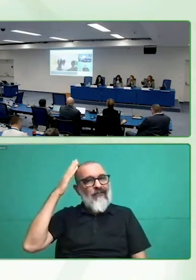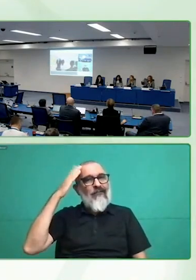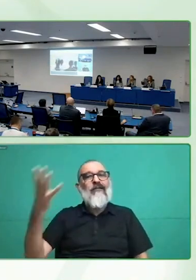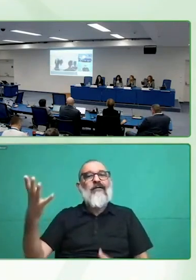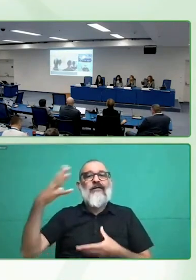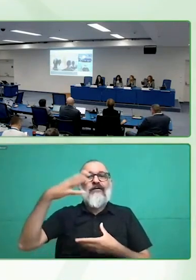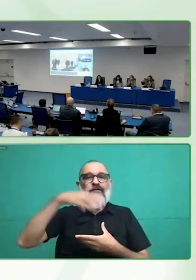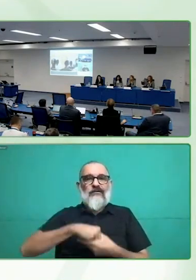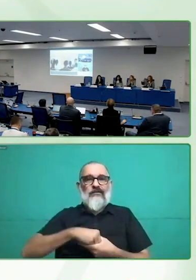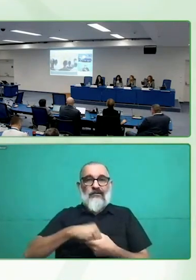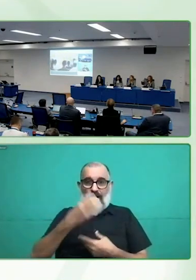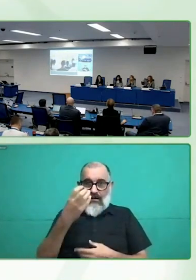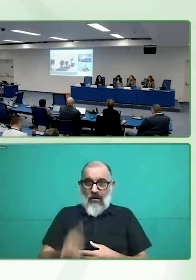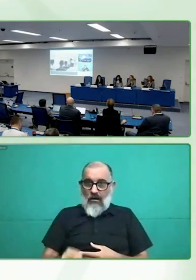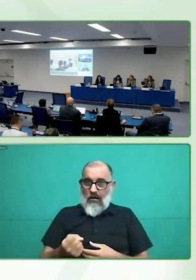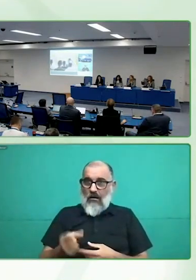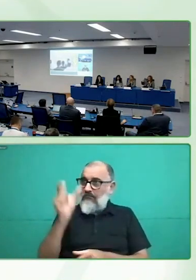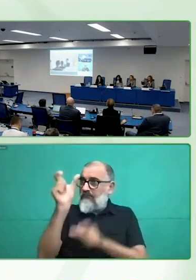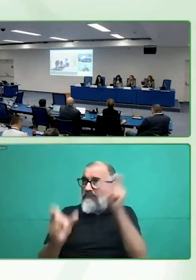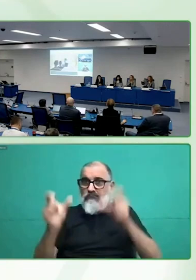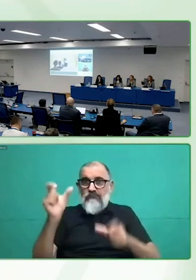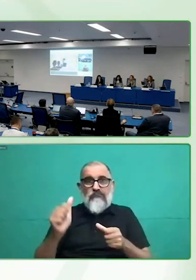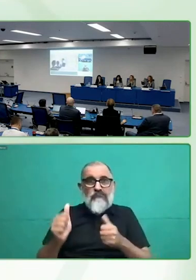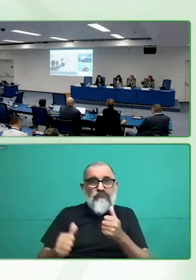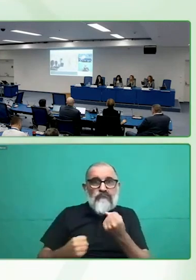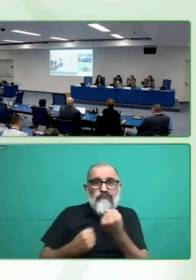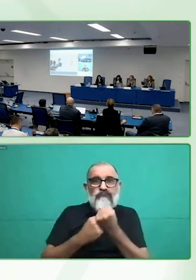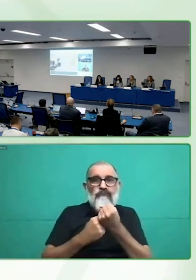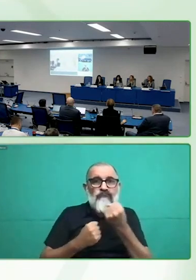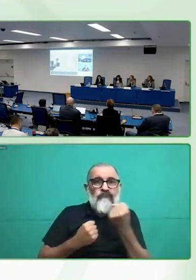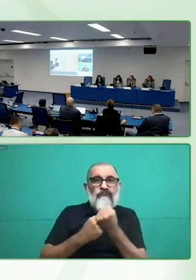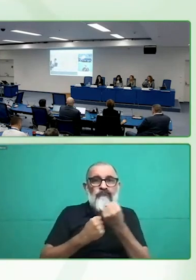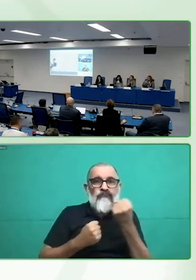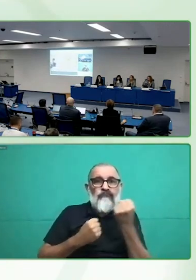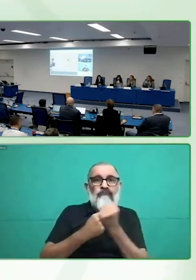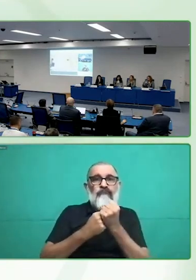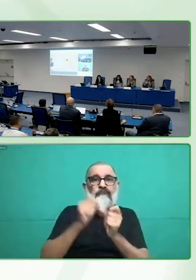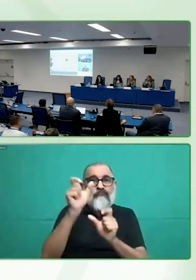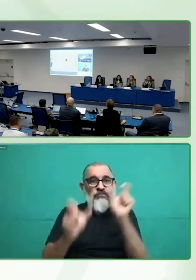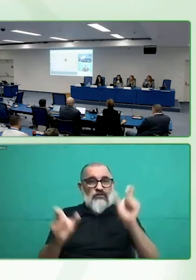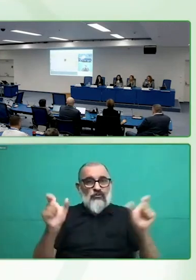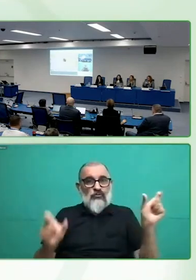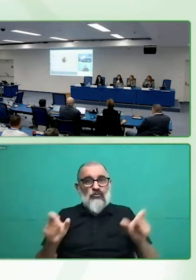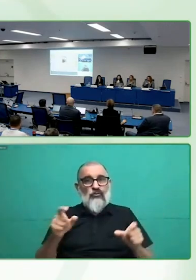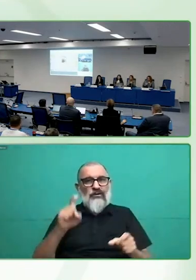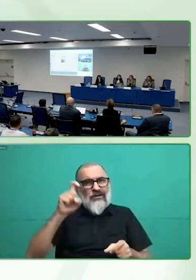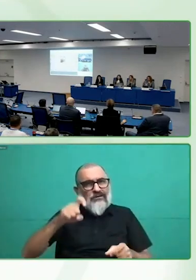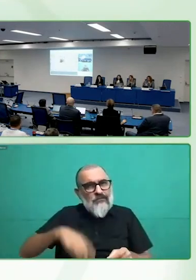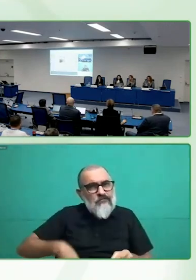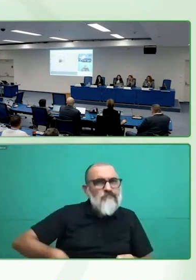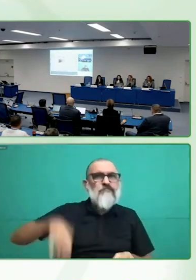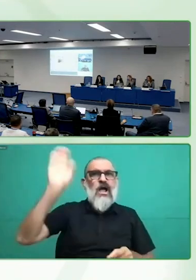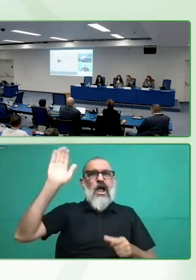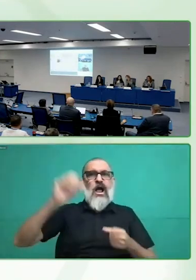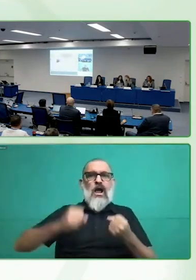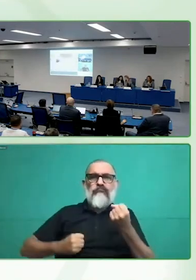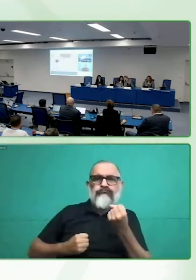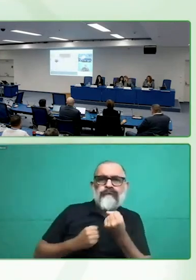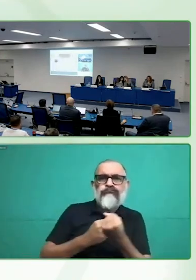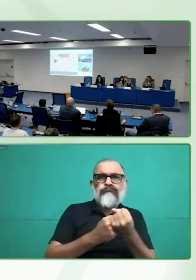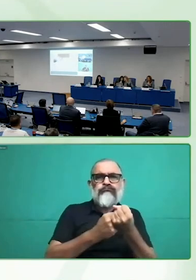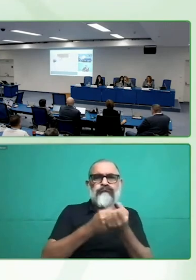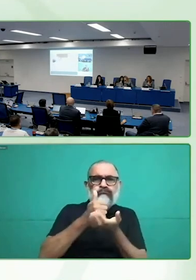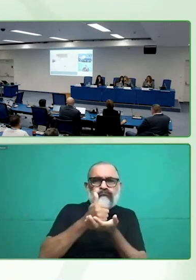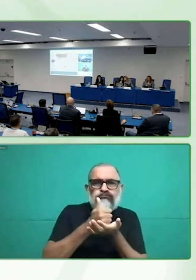personas con altas necesidades de apoyo, que nos acompañen en nuestras